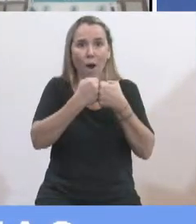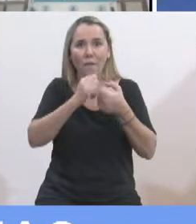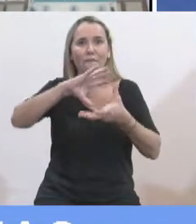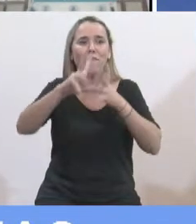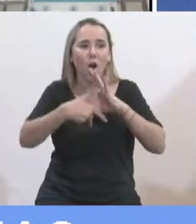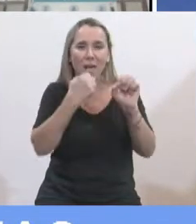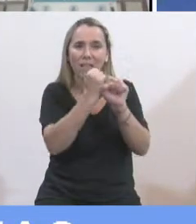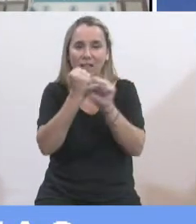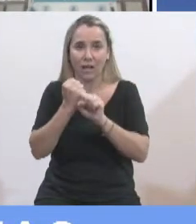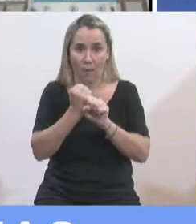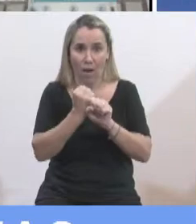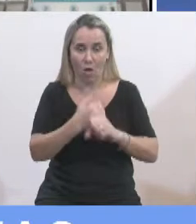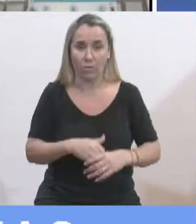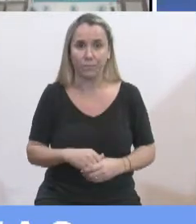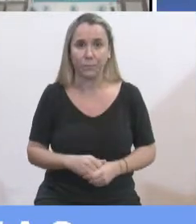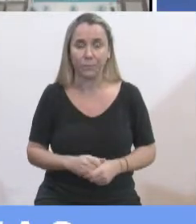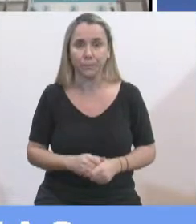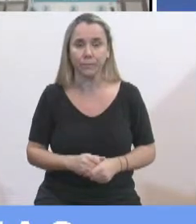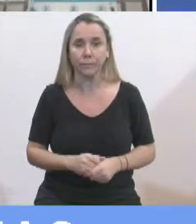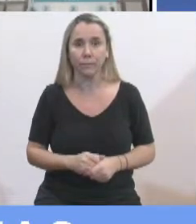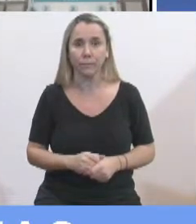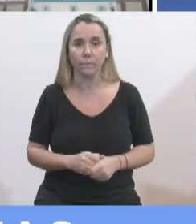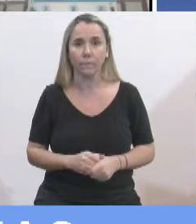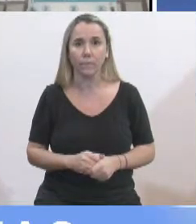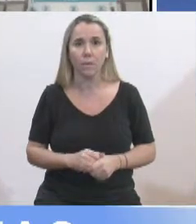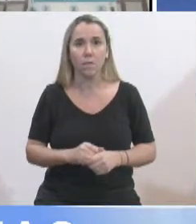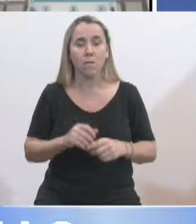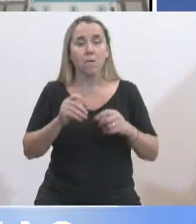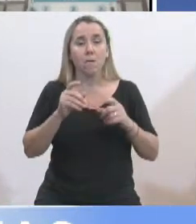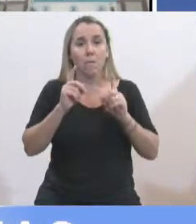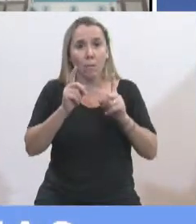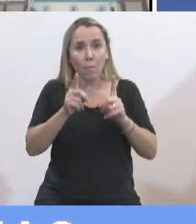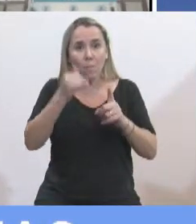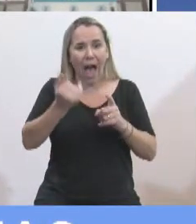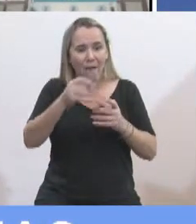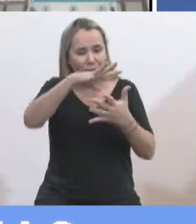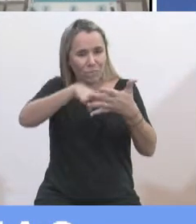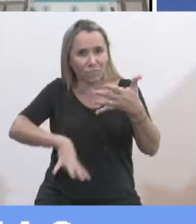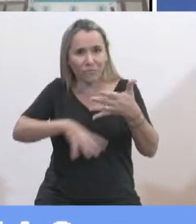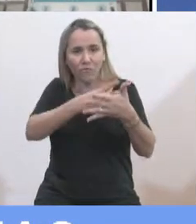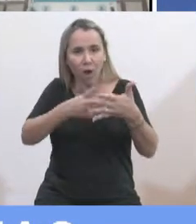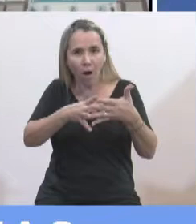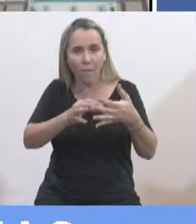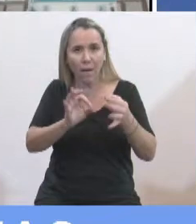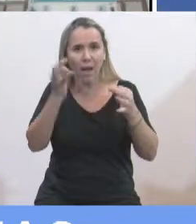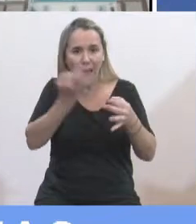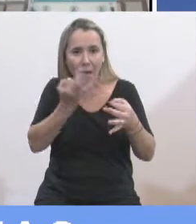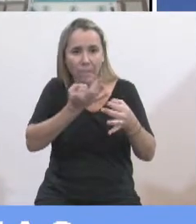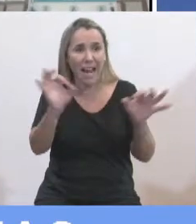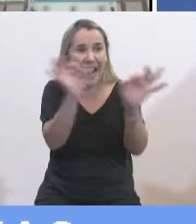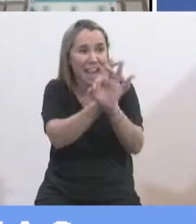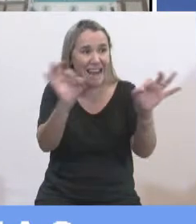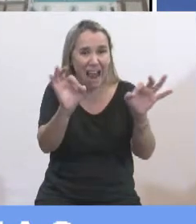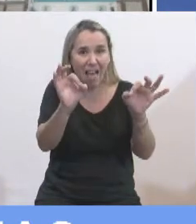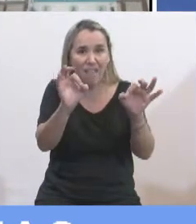funcionamiento, que inclusive han tenido un esquema contemplativo, en donde prácticamente a nadie se le cortó